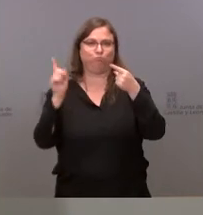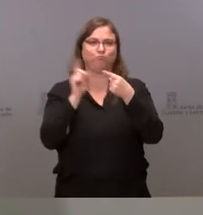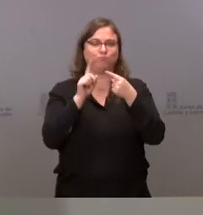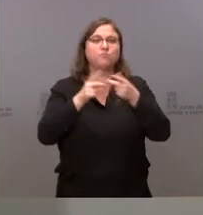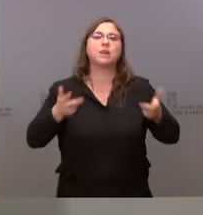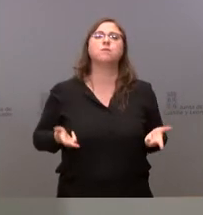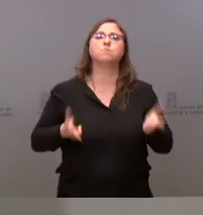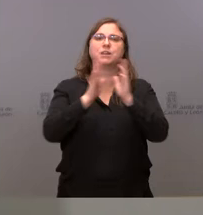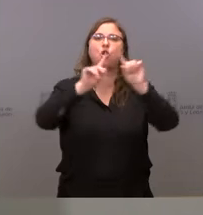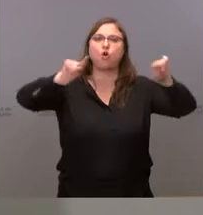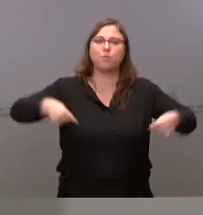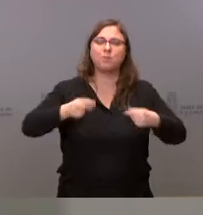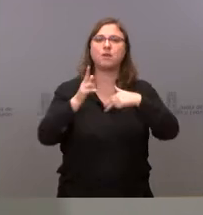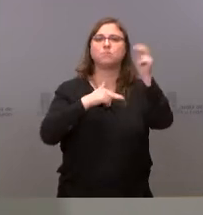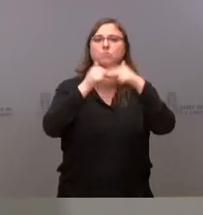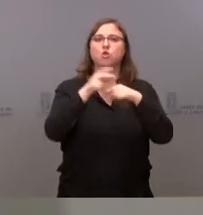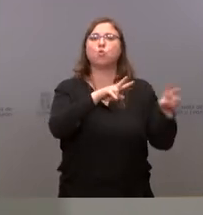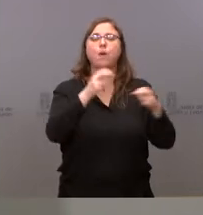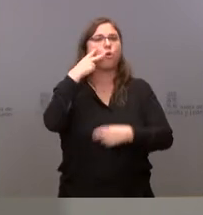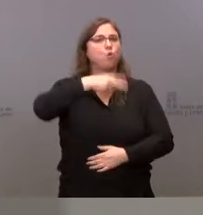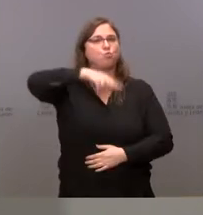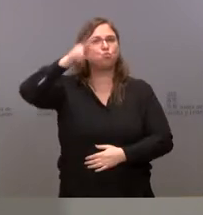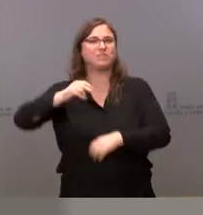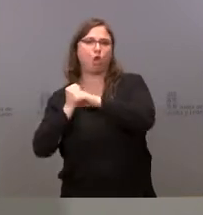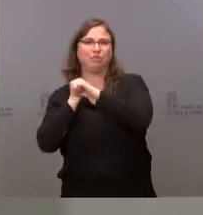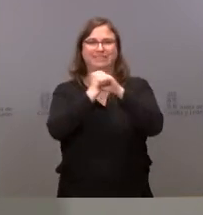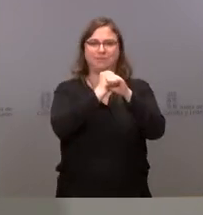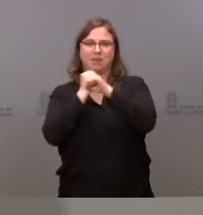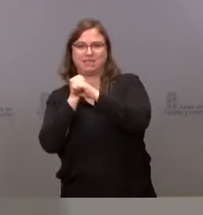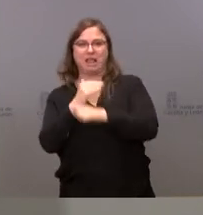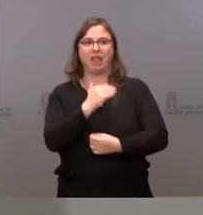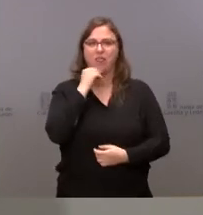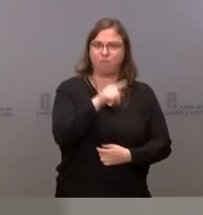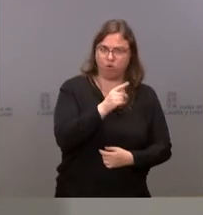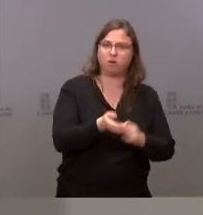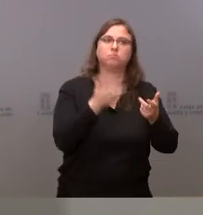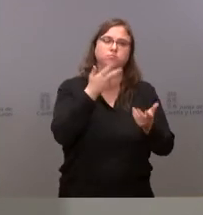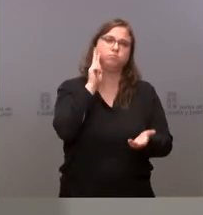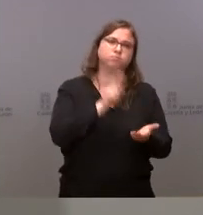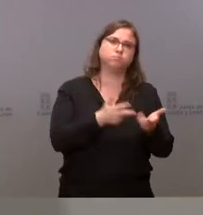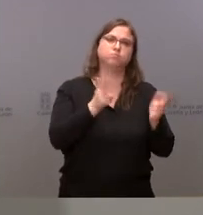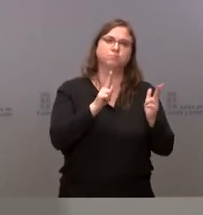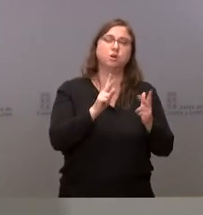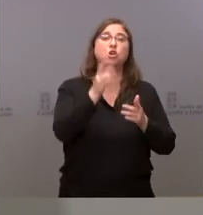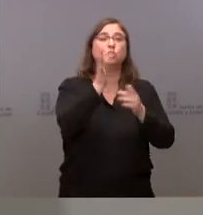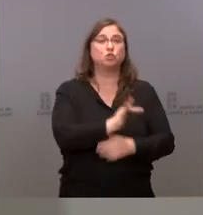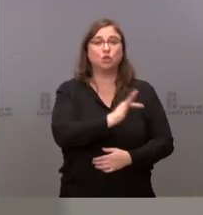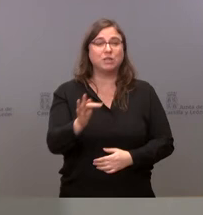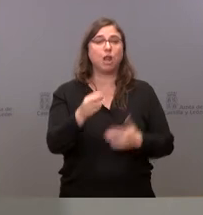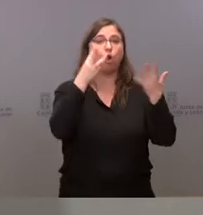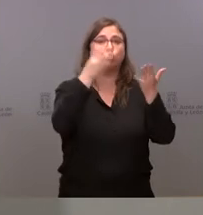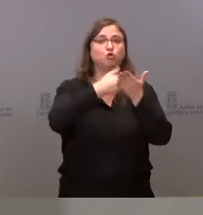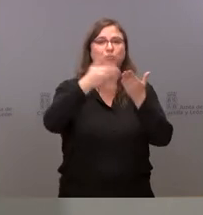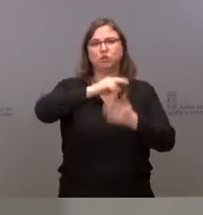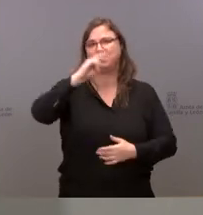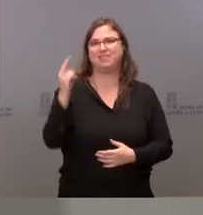autoriza un convenio para la construcción de un nuevo museo de la Semana Santa, en este caso en Zamora. El importe global del museo son 8 millones